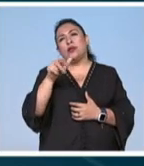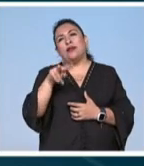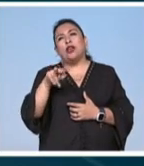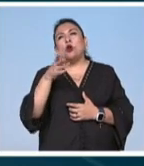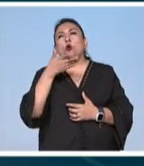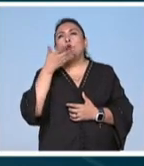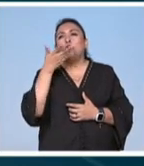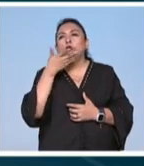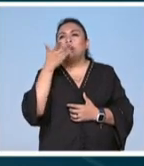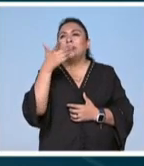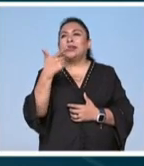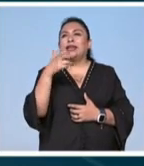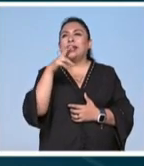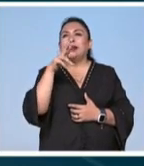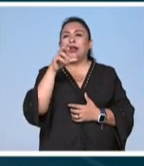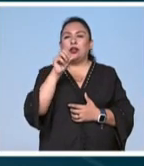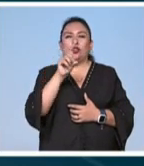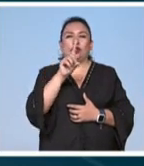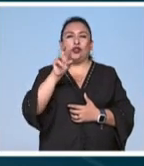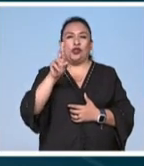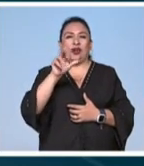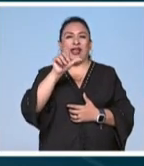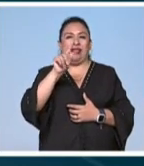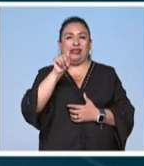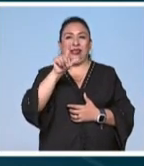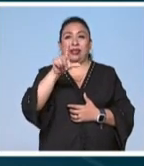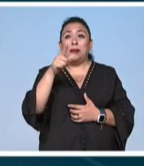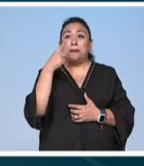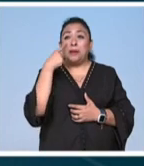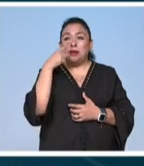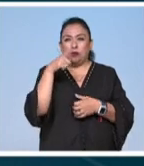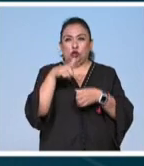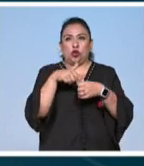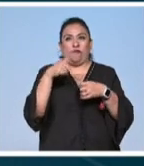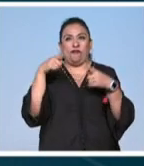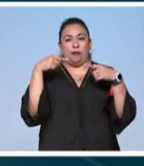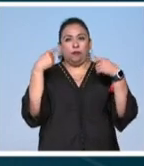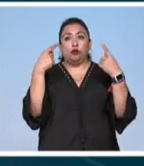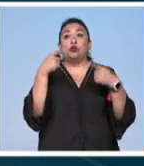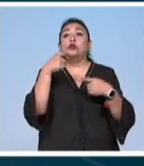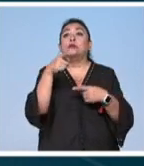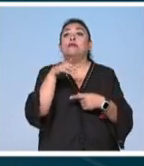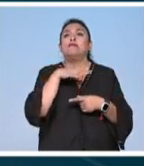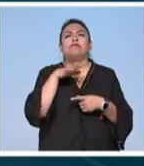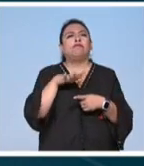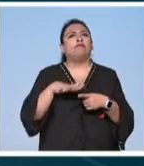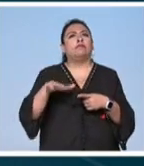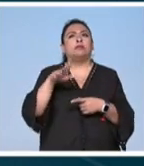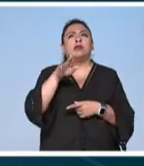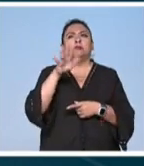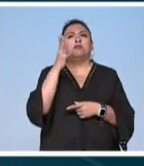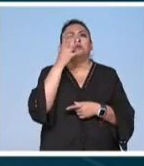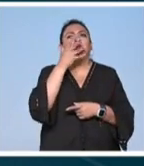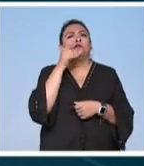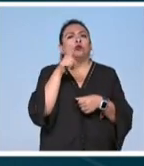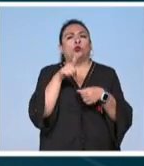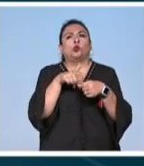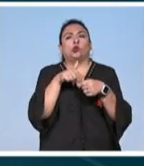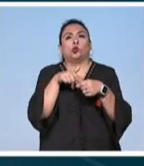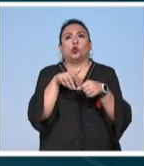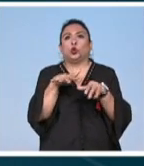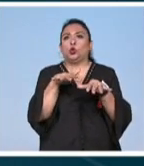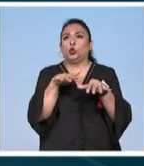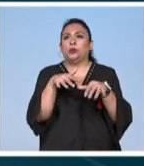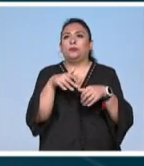tradicionales como por ejemplo la de gerardo murillo el doctor atl que a través de sus colors bastante famosos generó paisajes bastante bellos con unos colores bastante